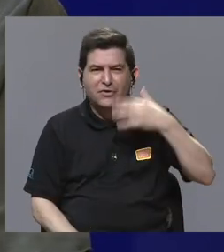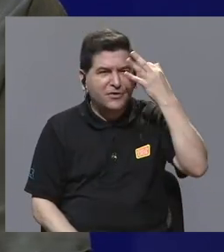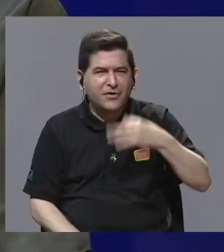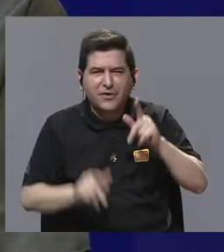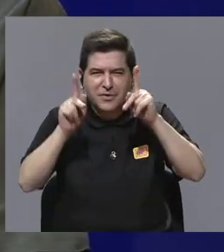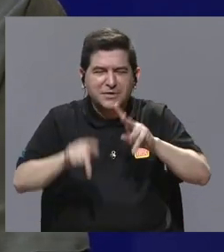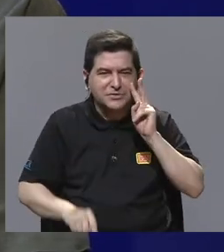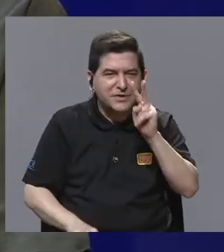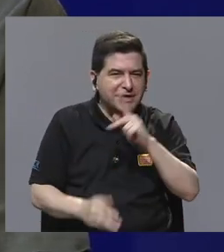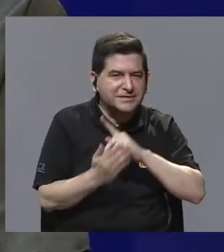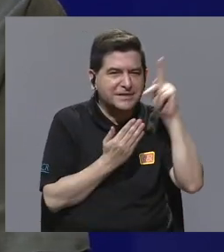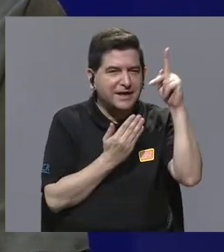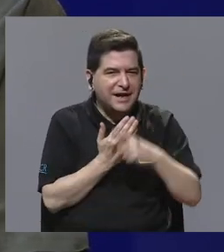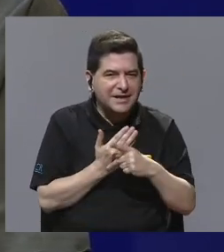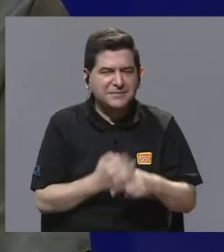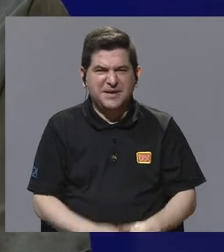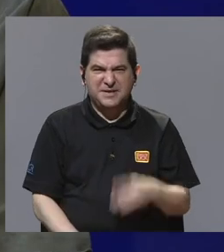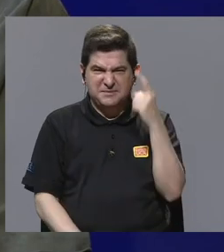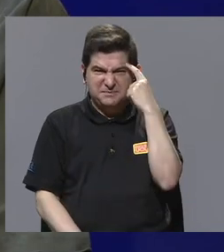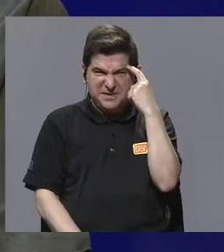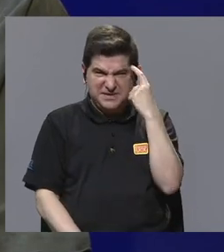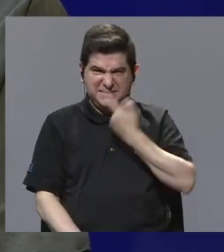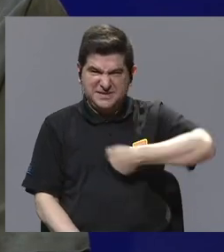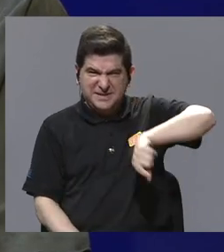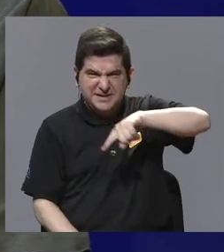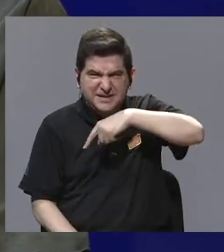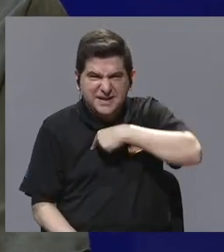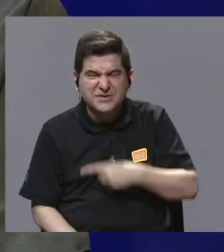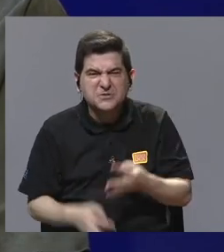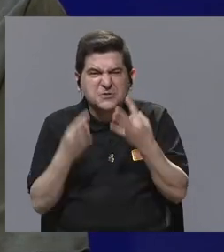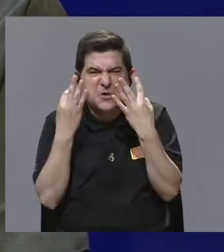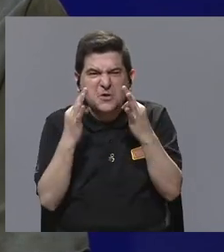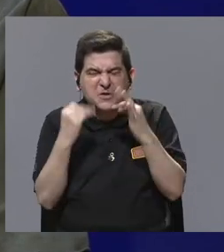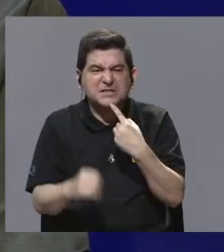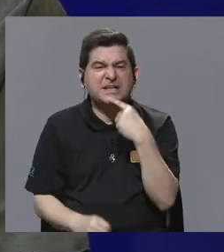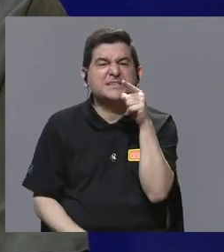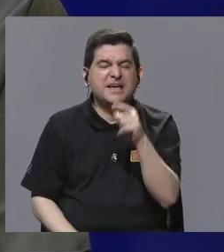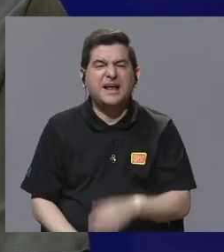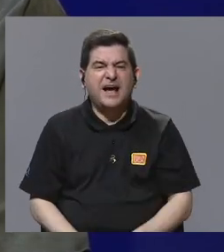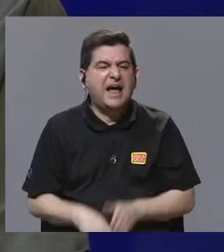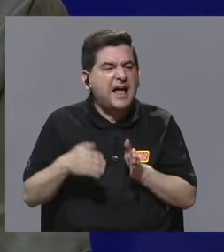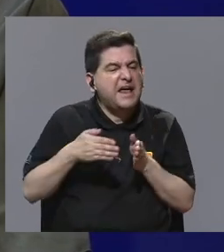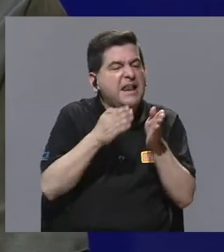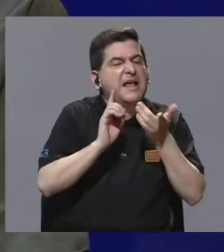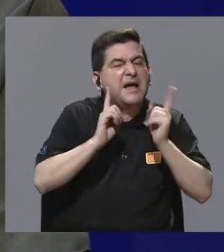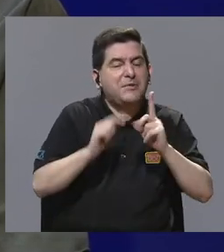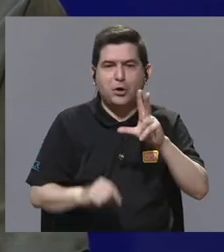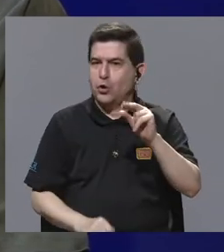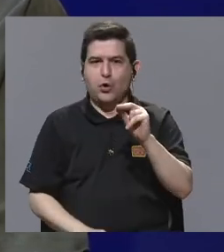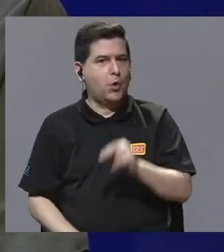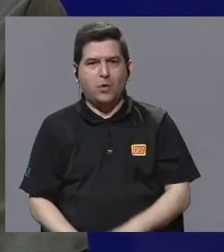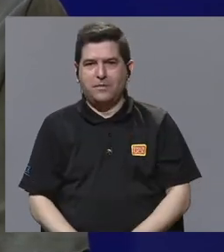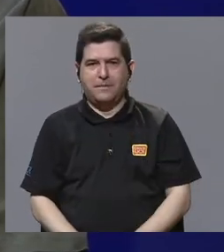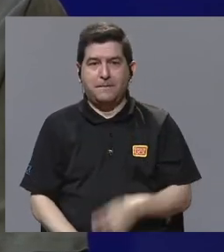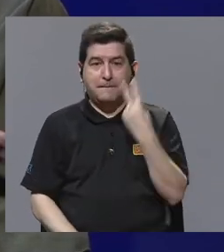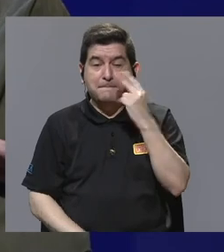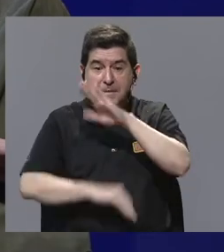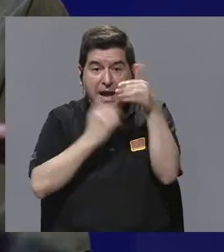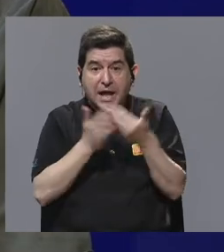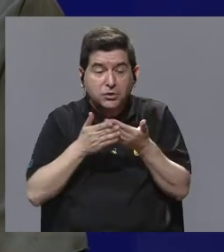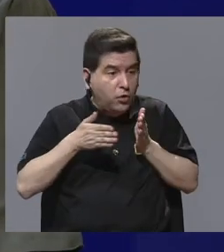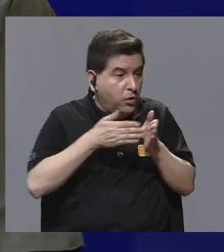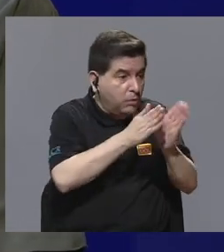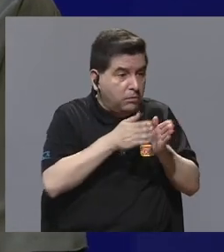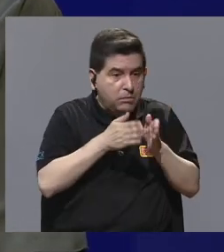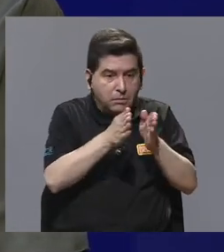cuando la gente va al programa no tiene que pensar que estamos tratando de decirle es por acá. Más bien estamos diciéndole vea